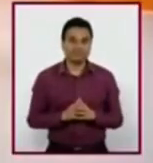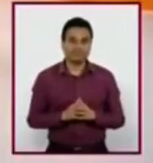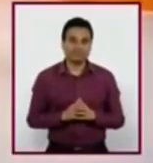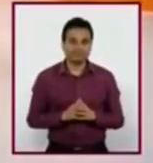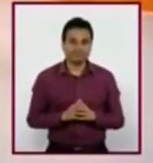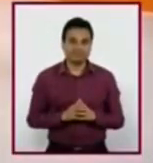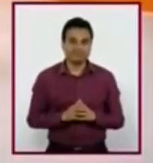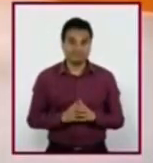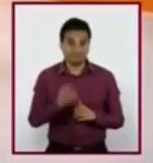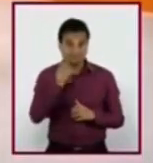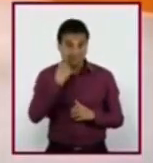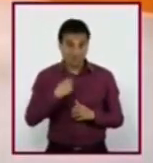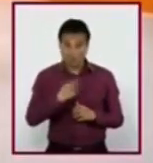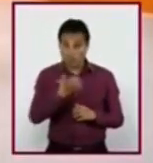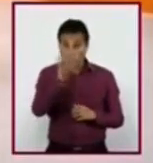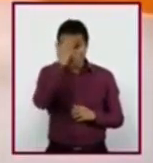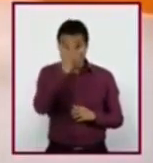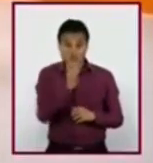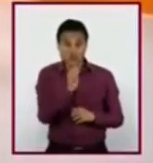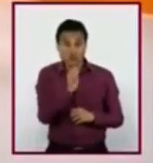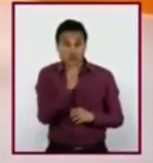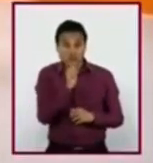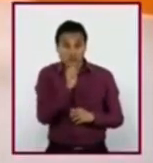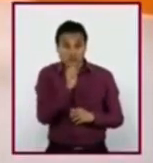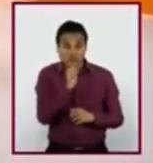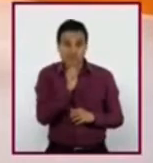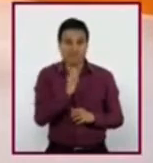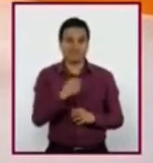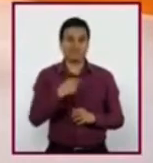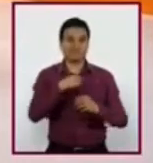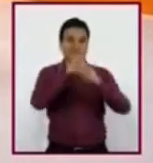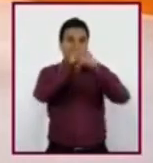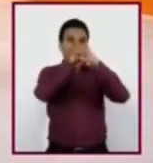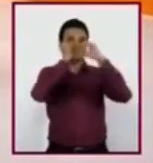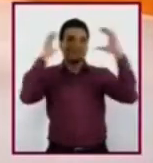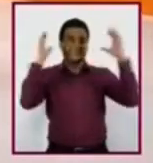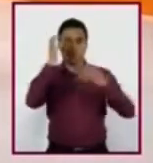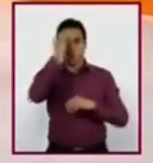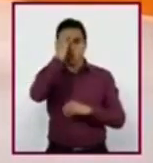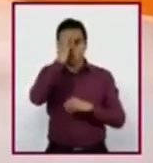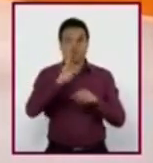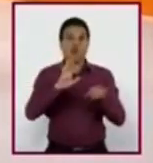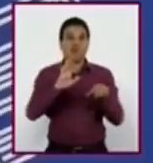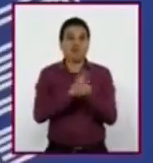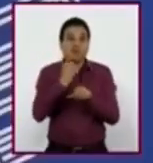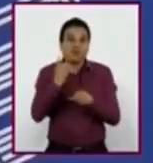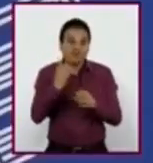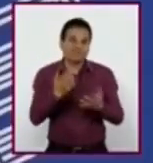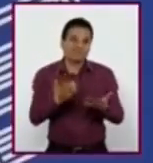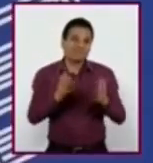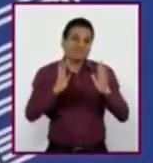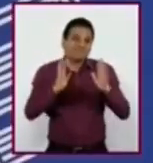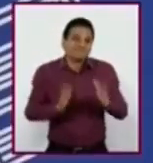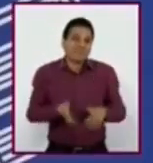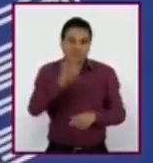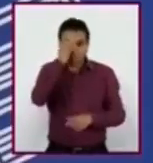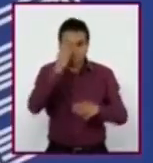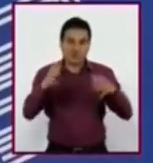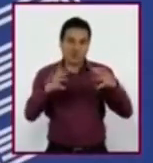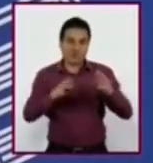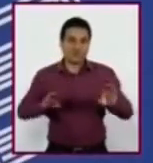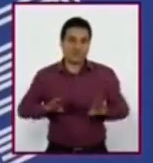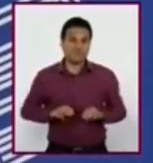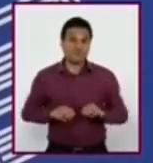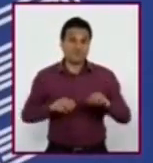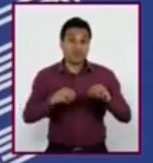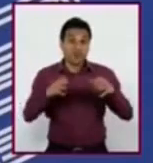Aún sin conocernas, nos formamos una idea de ellos por el simple hecho de ser mencionados. Los grupos de